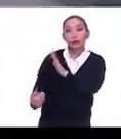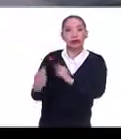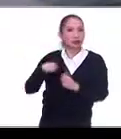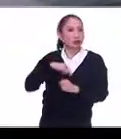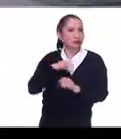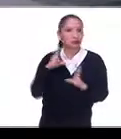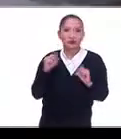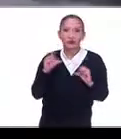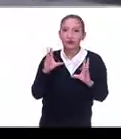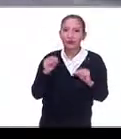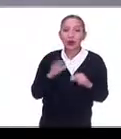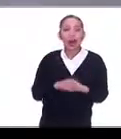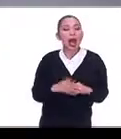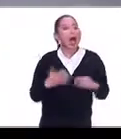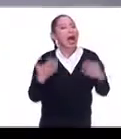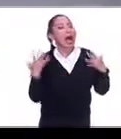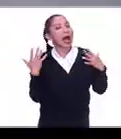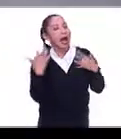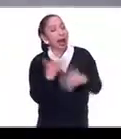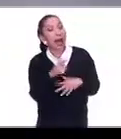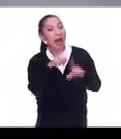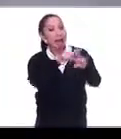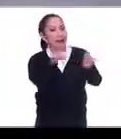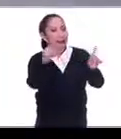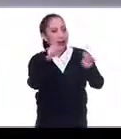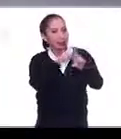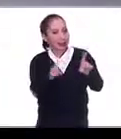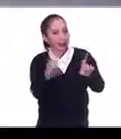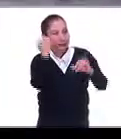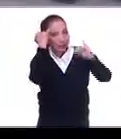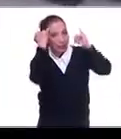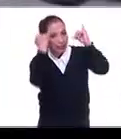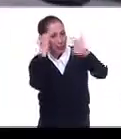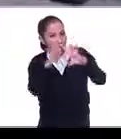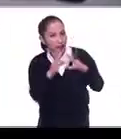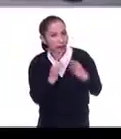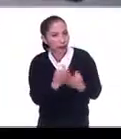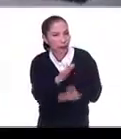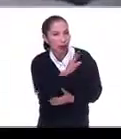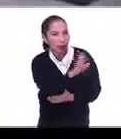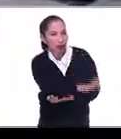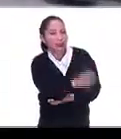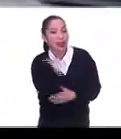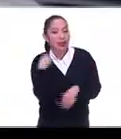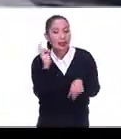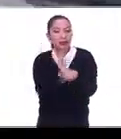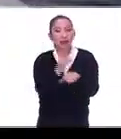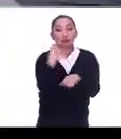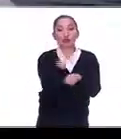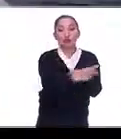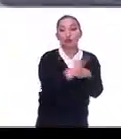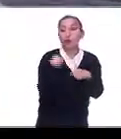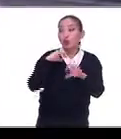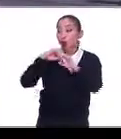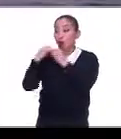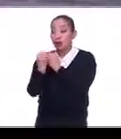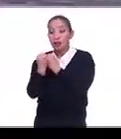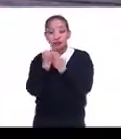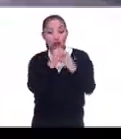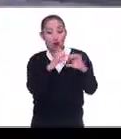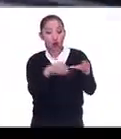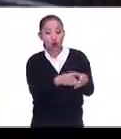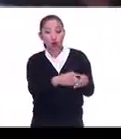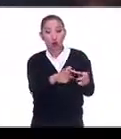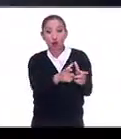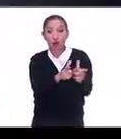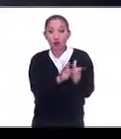entonces hay, se dan diversos diferentes mecanismos de defensa cuando hay organización comunitaria.